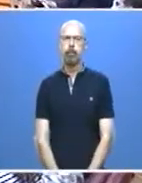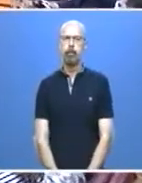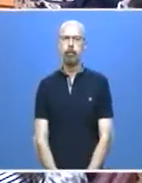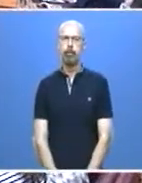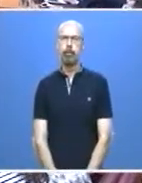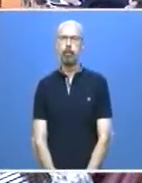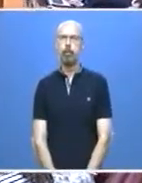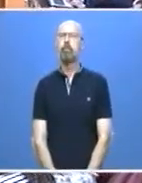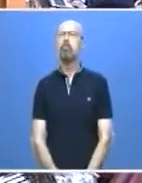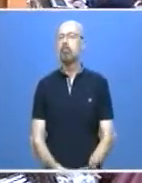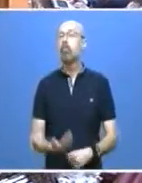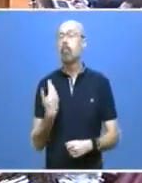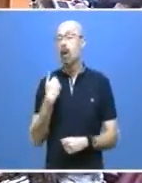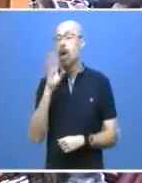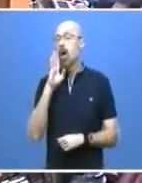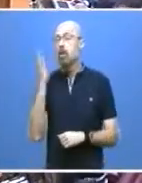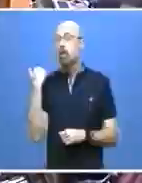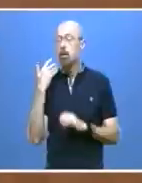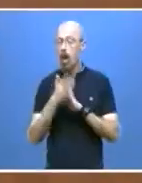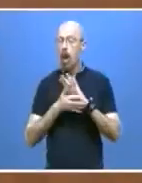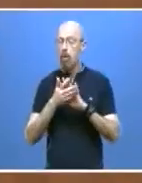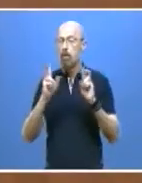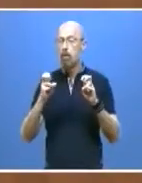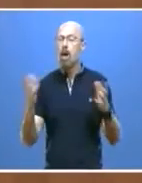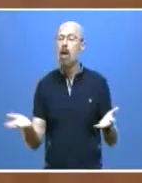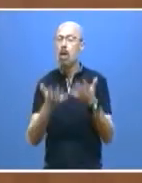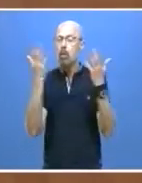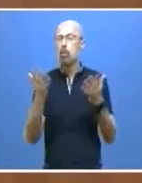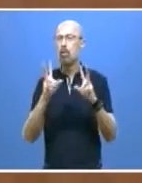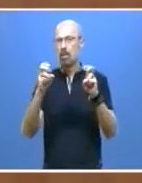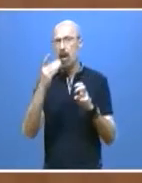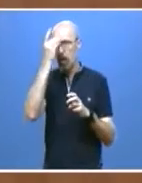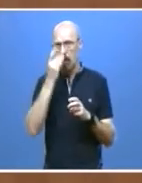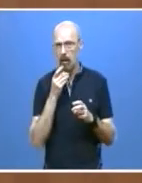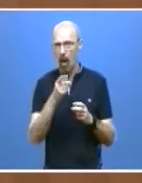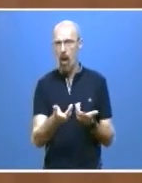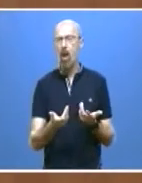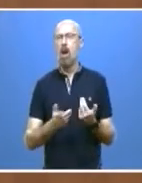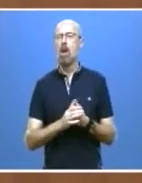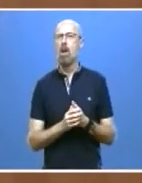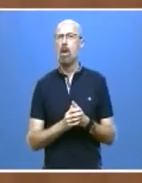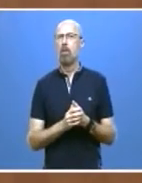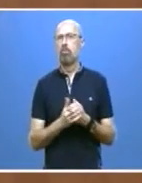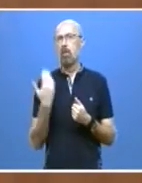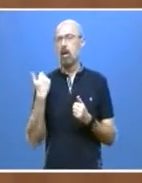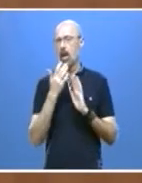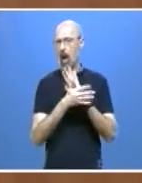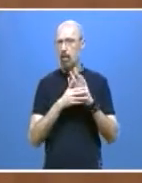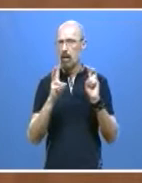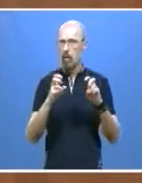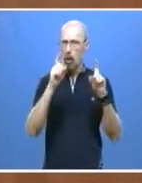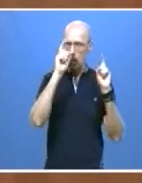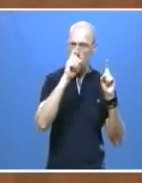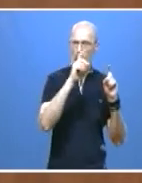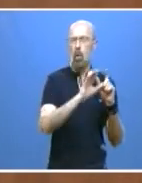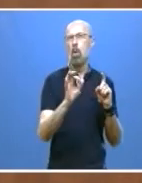Ya mencioné el impulso de la digitalización cuando hablaba del ámbito educativo, cuando